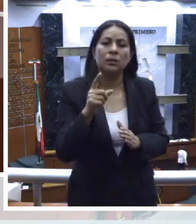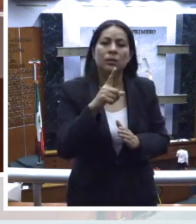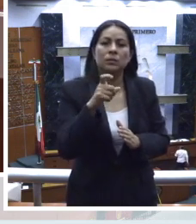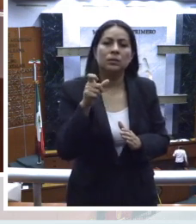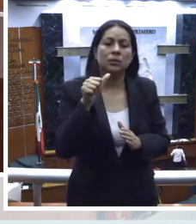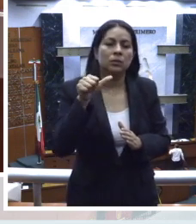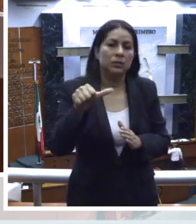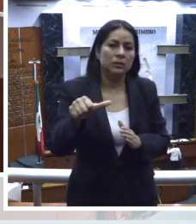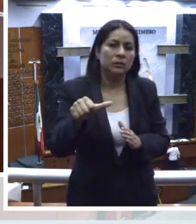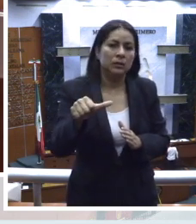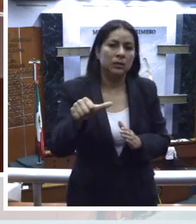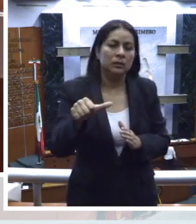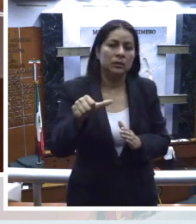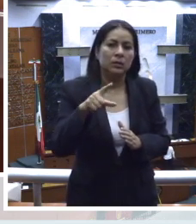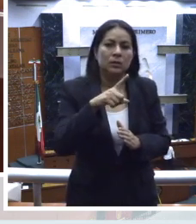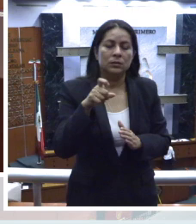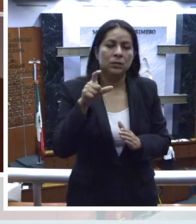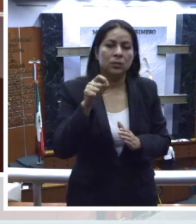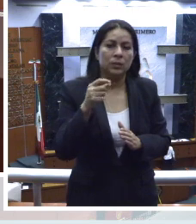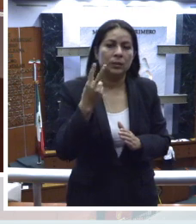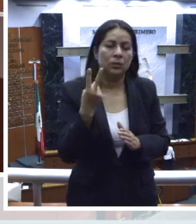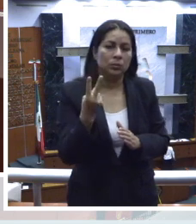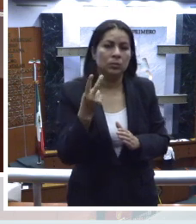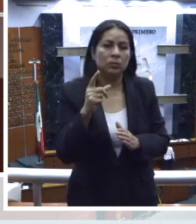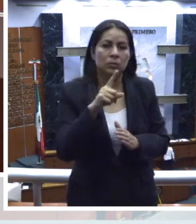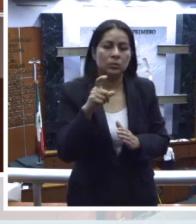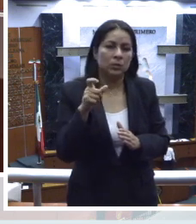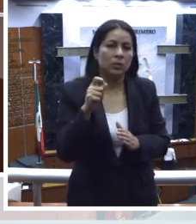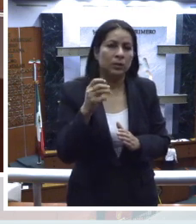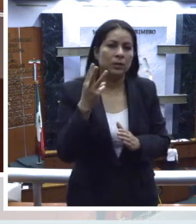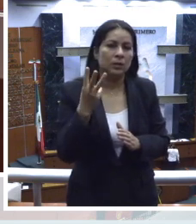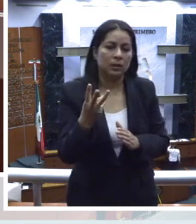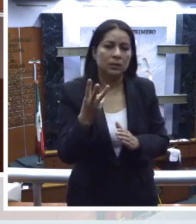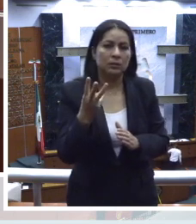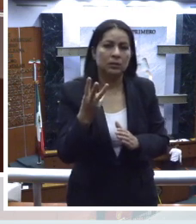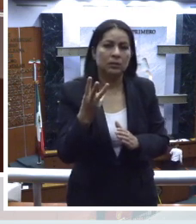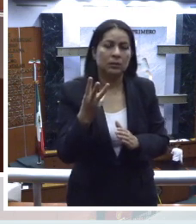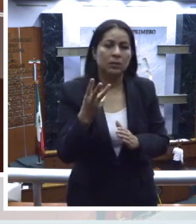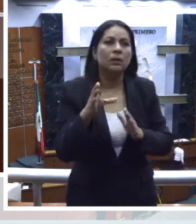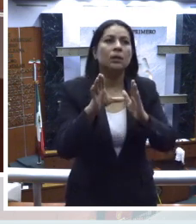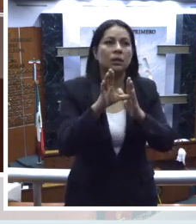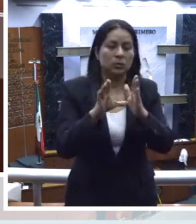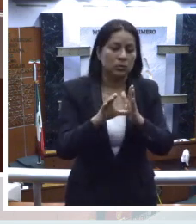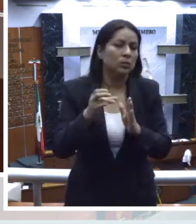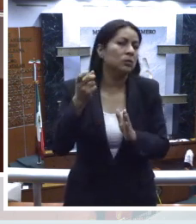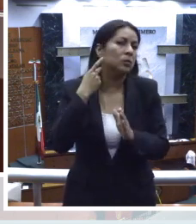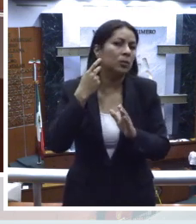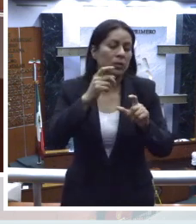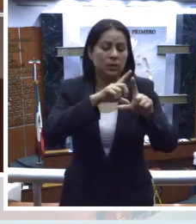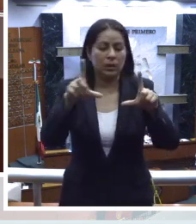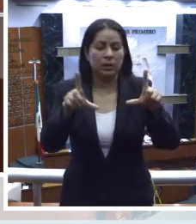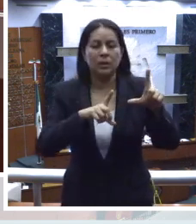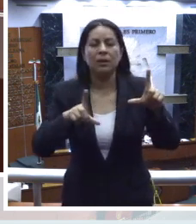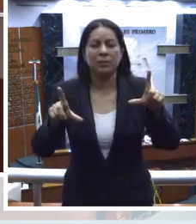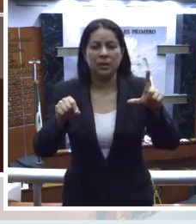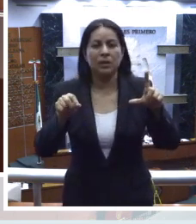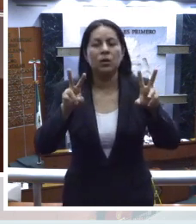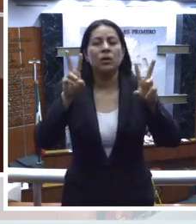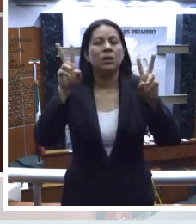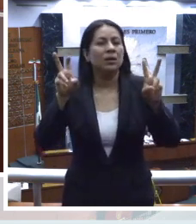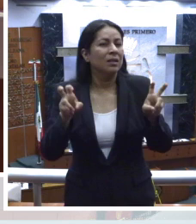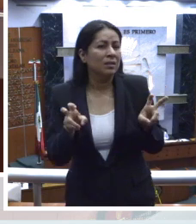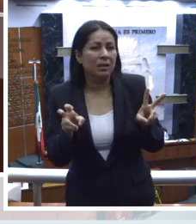116, 122 y 123 de la Constitución Política de los Estados Unidos